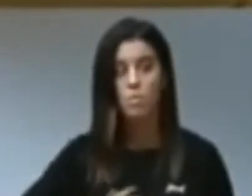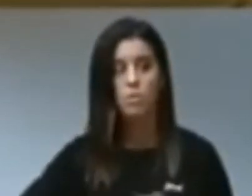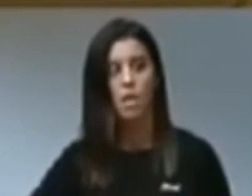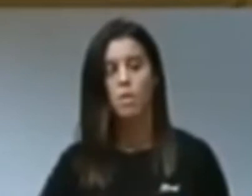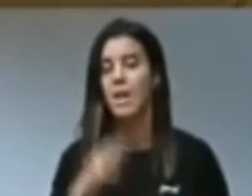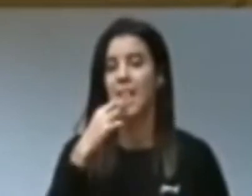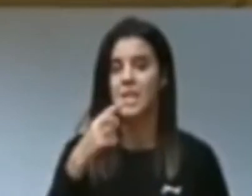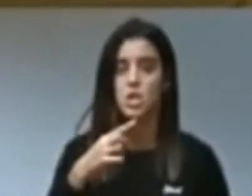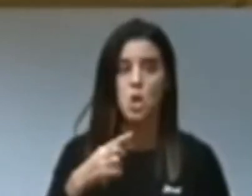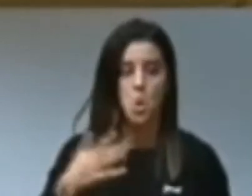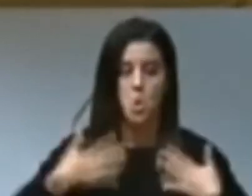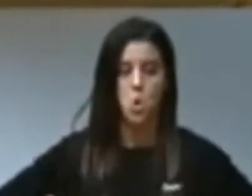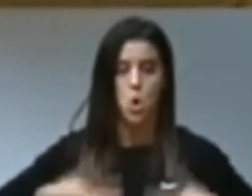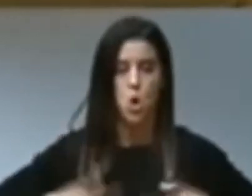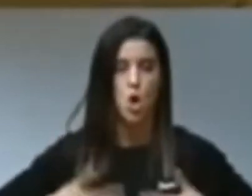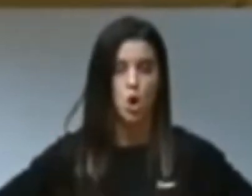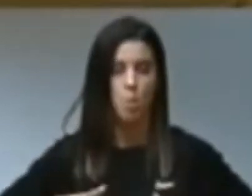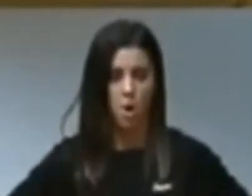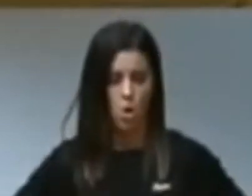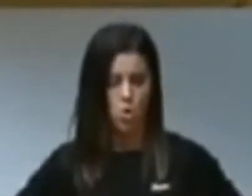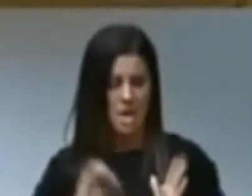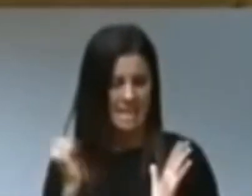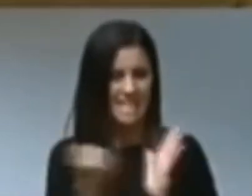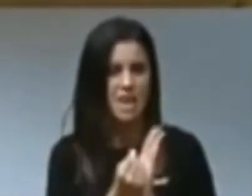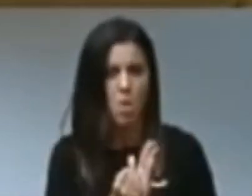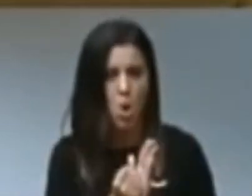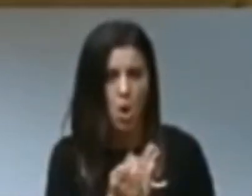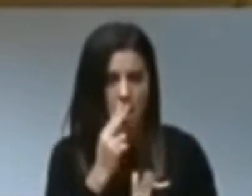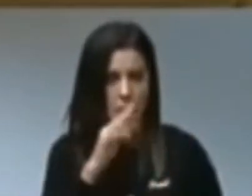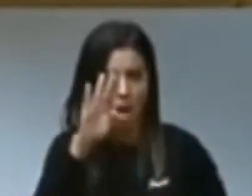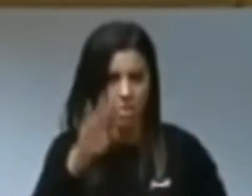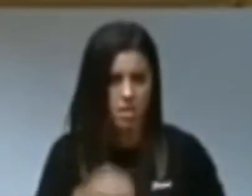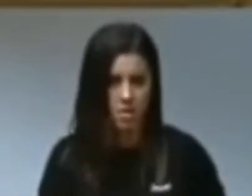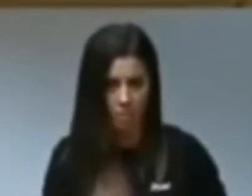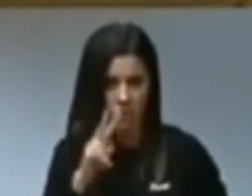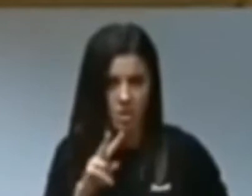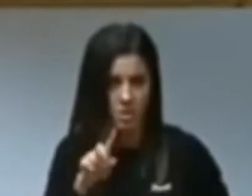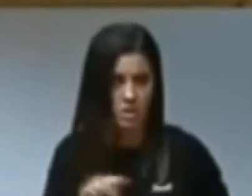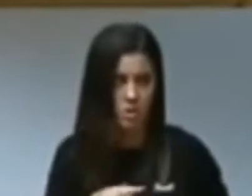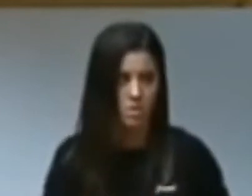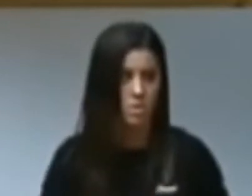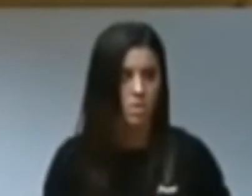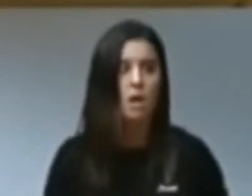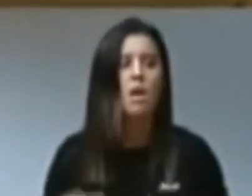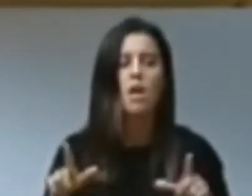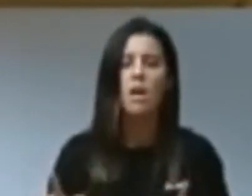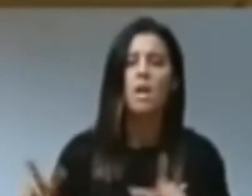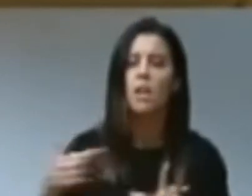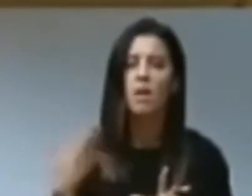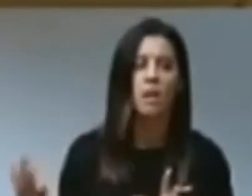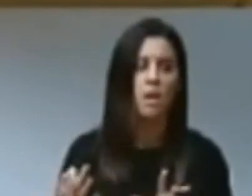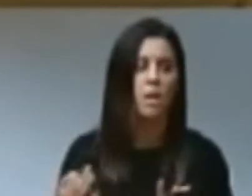diputado en esta Cámara que haya osado vestir una prenda con un símbolo nazi? No, ¿verdad? ¿Qué ve aquí?